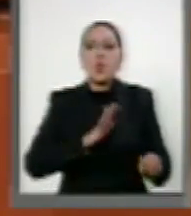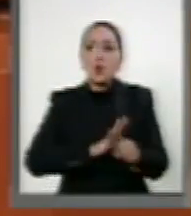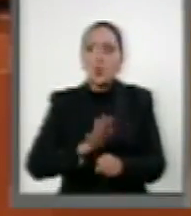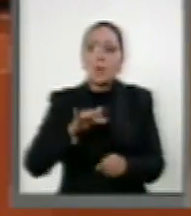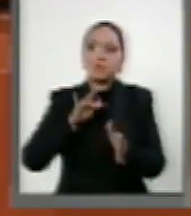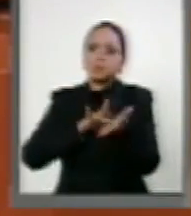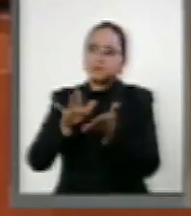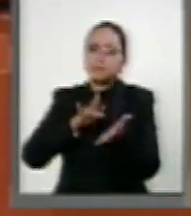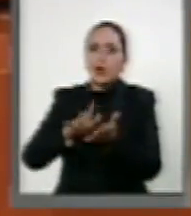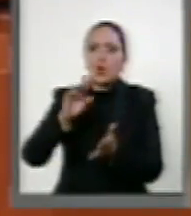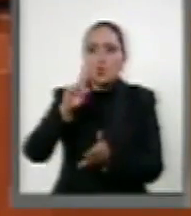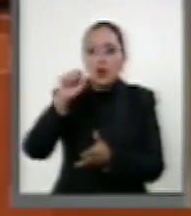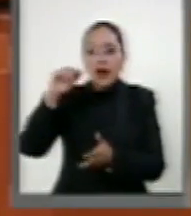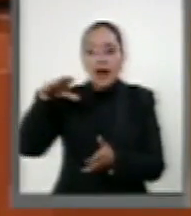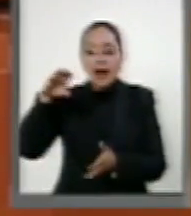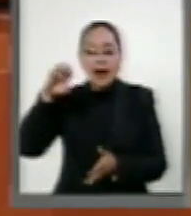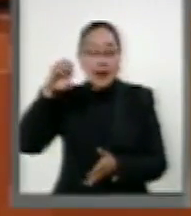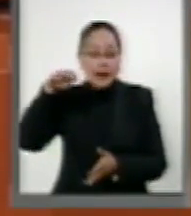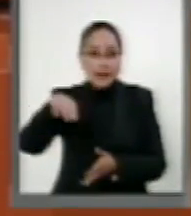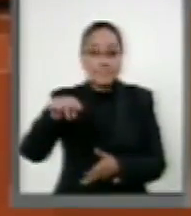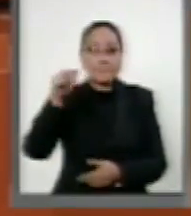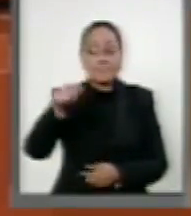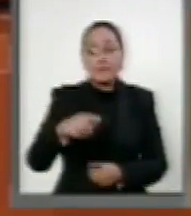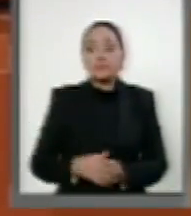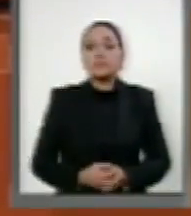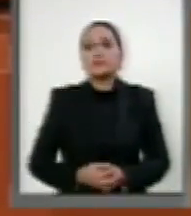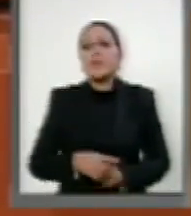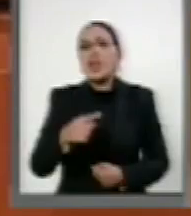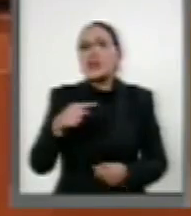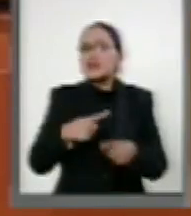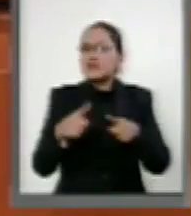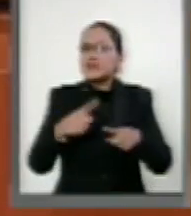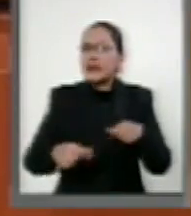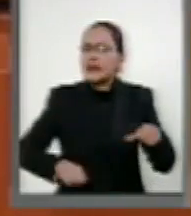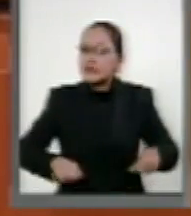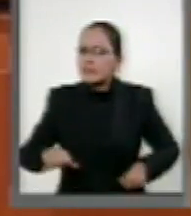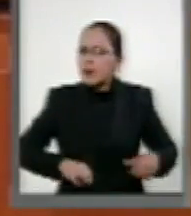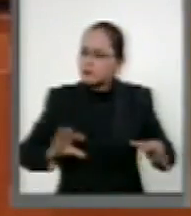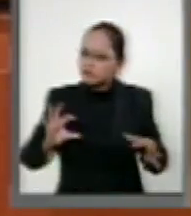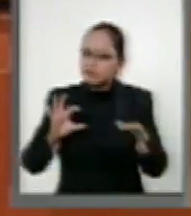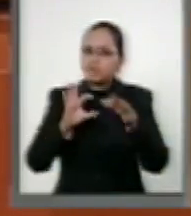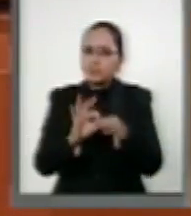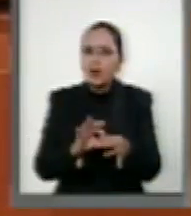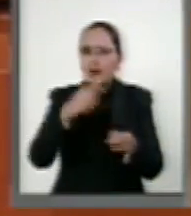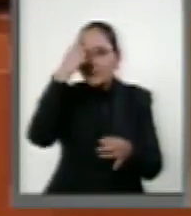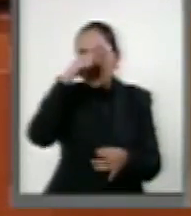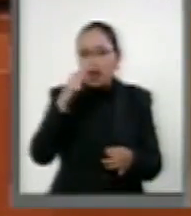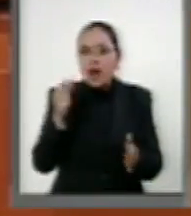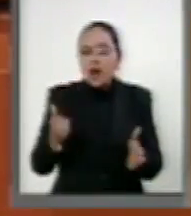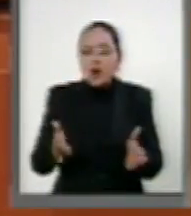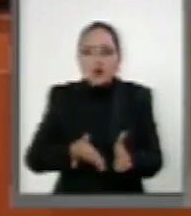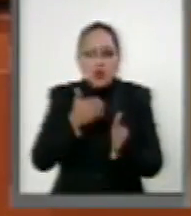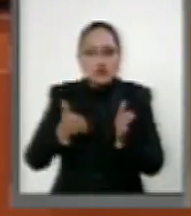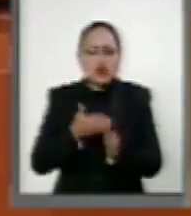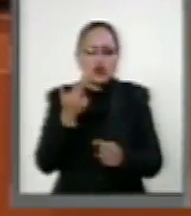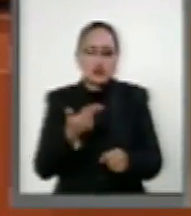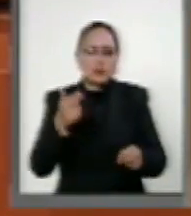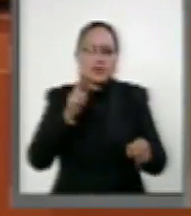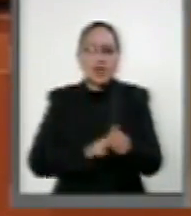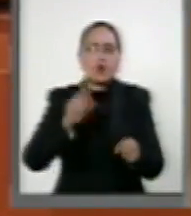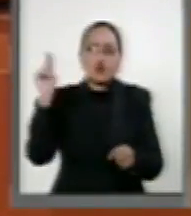Autónoma del estado de Morelos realizando las acciones contundentes a la construcción del hospital